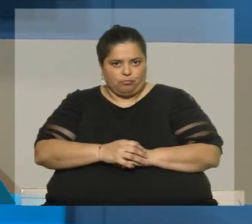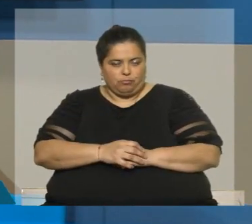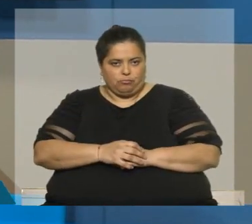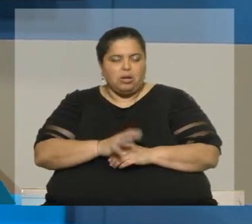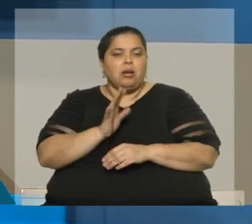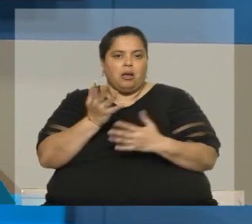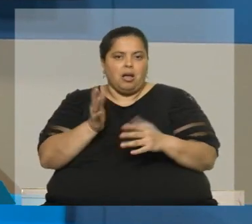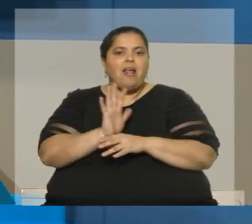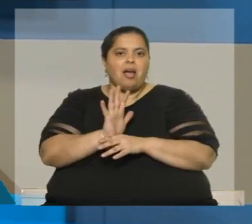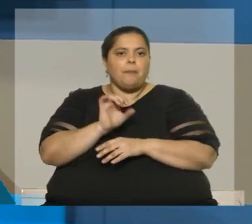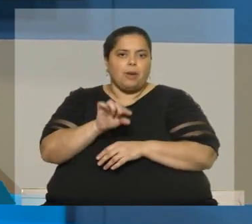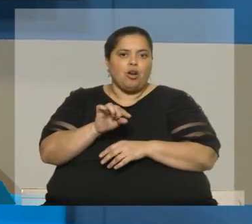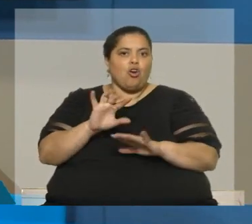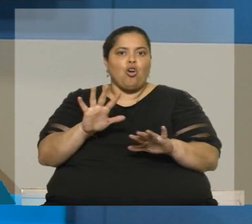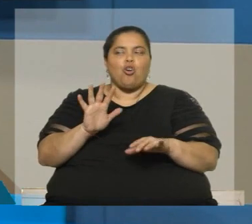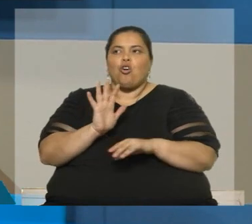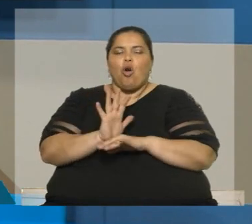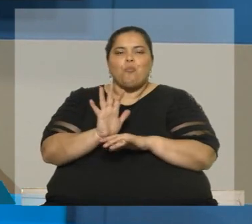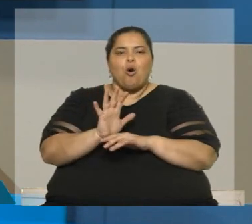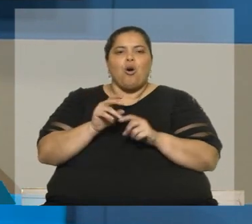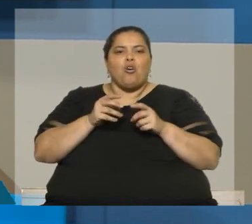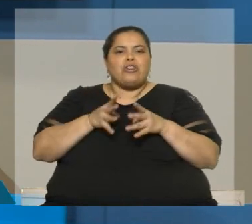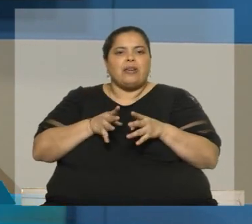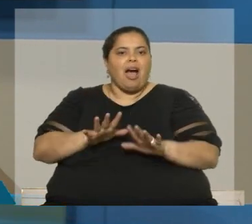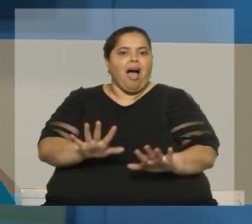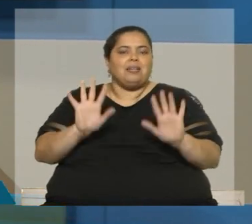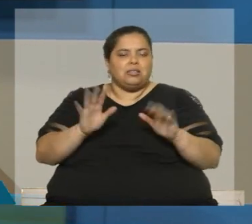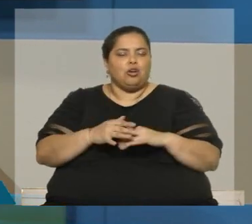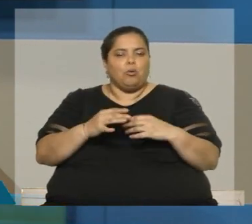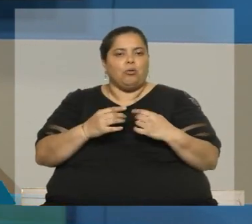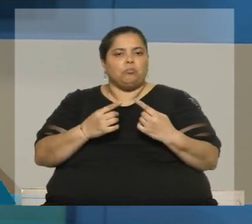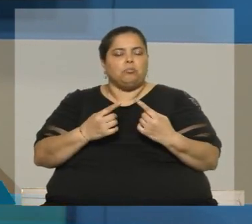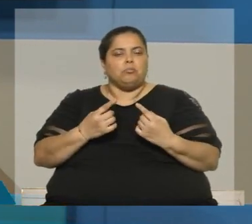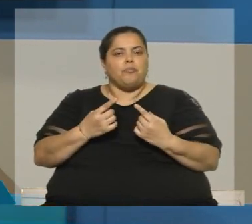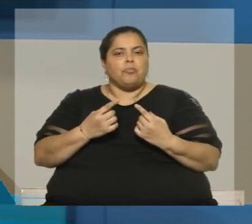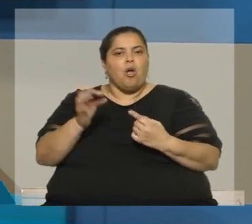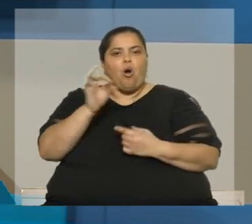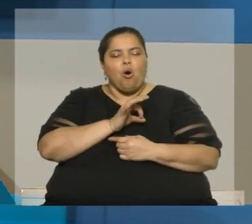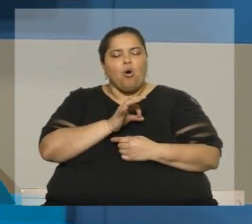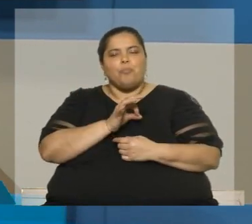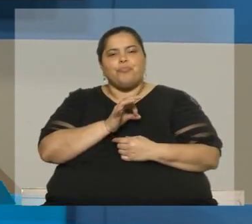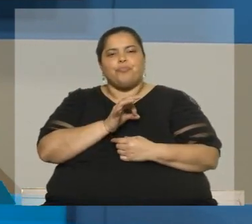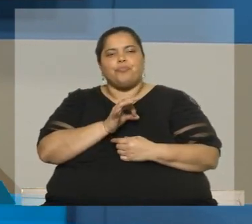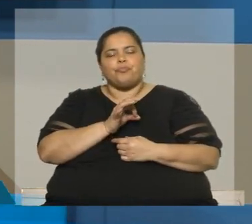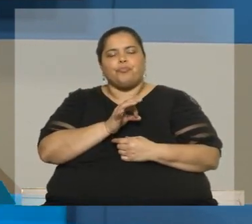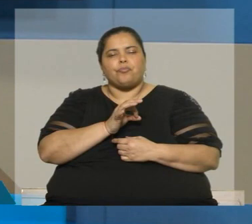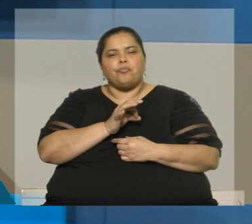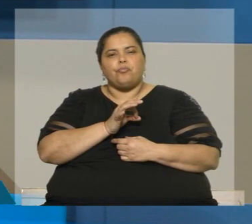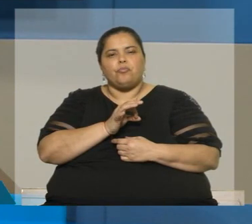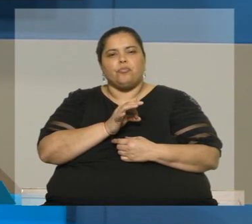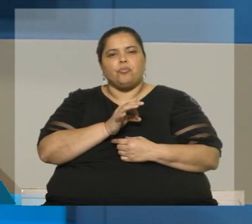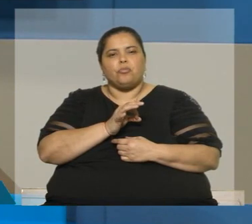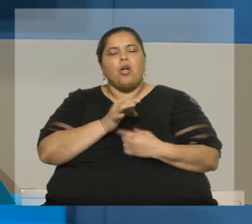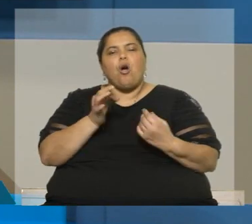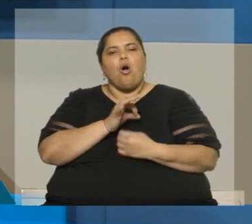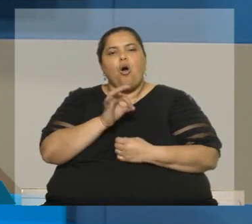ante la ley de la selva o el fomentar las relaciones internacionales basándose en reglas.